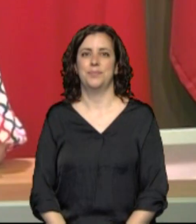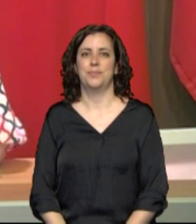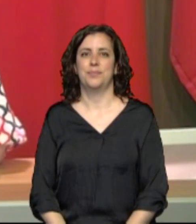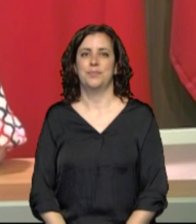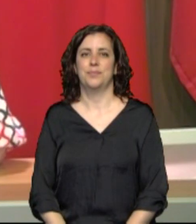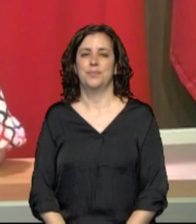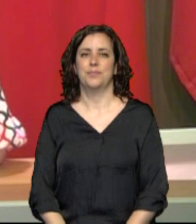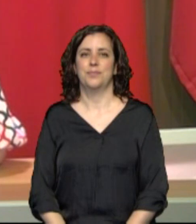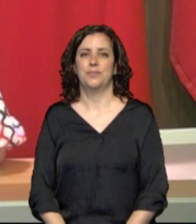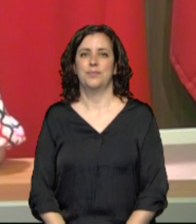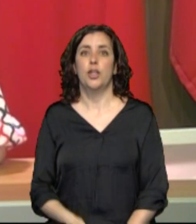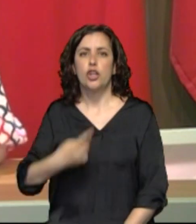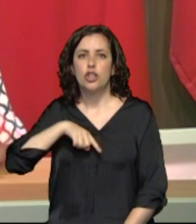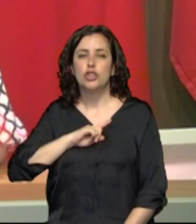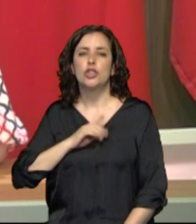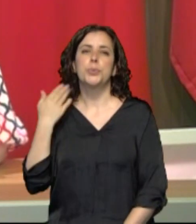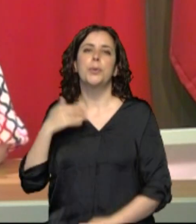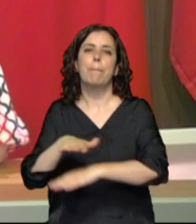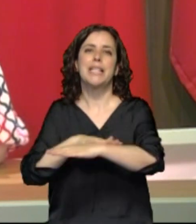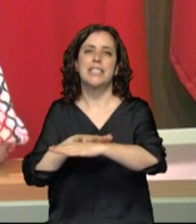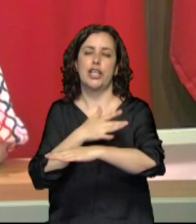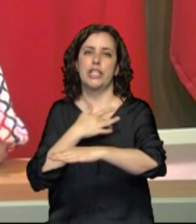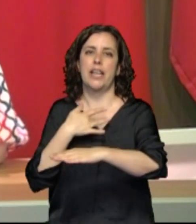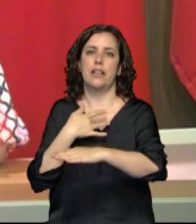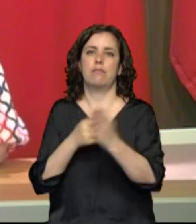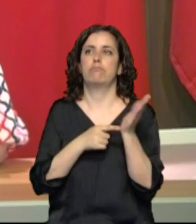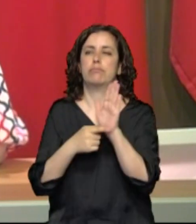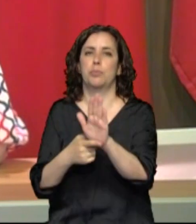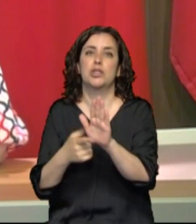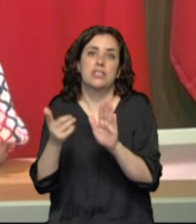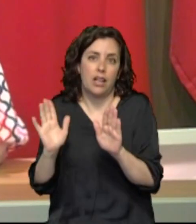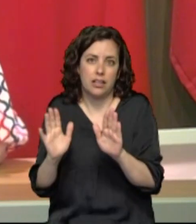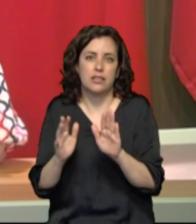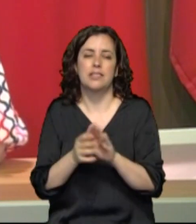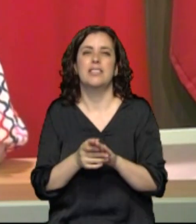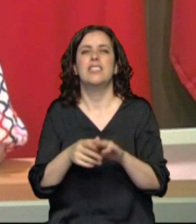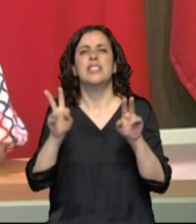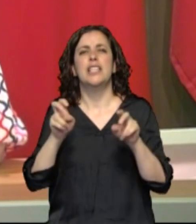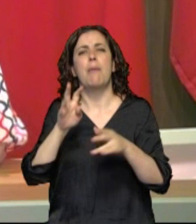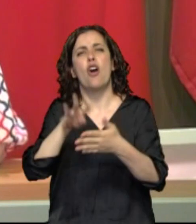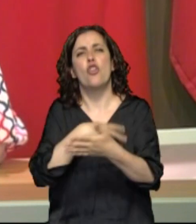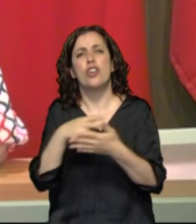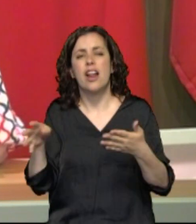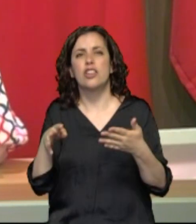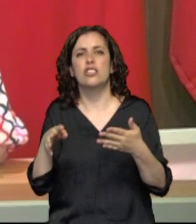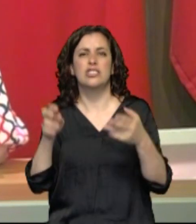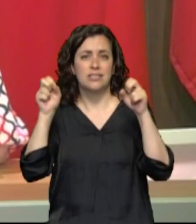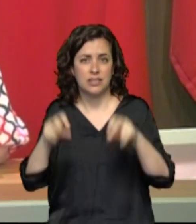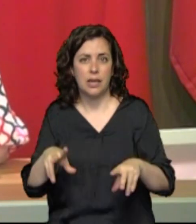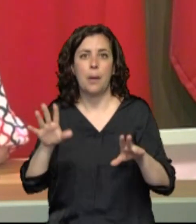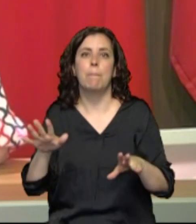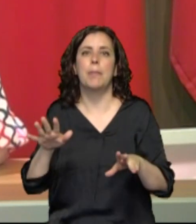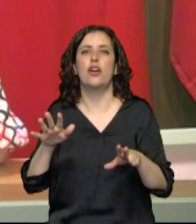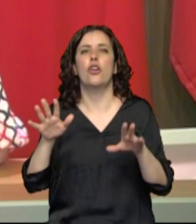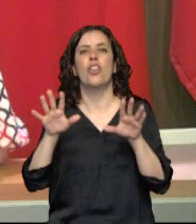Nosotros planteamos al ministerio el tema de que se retiraran las planjas horarias, pero en municipios